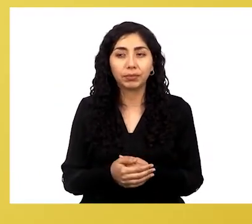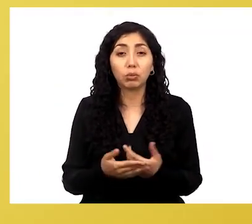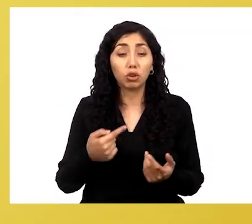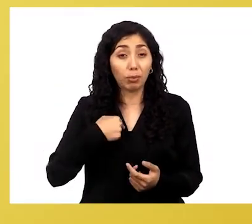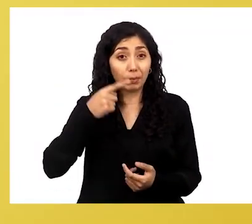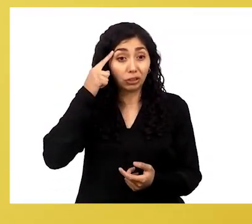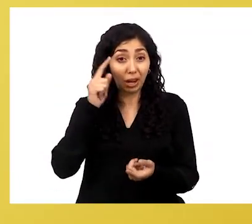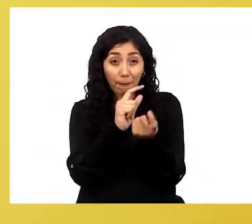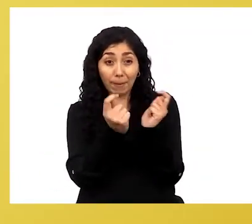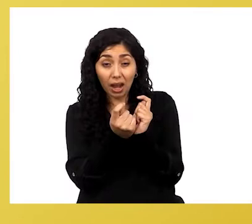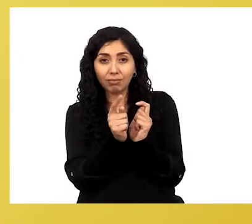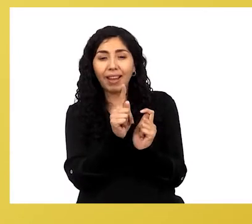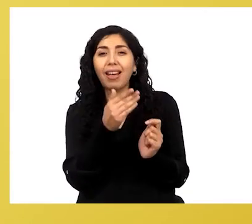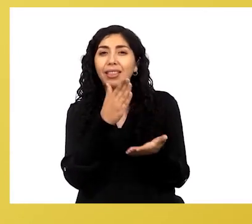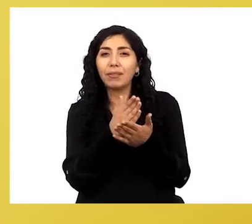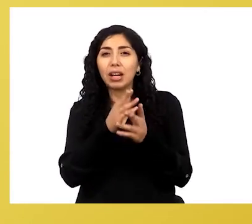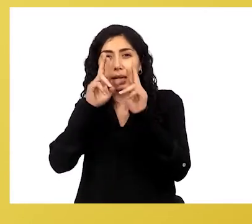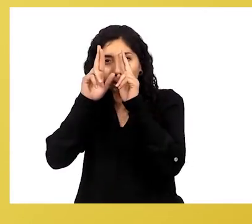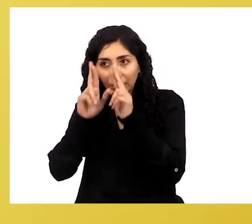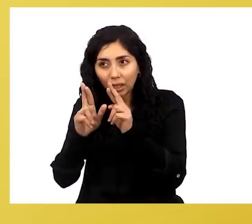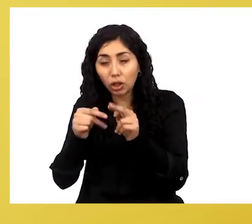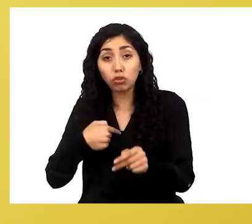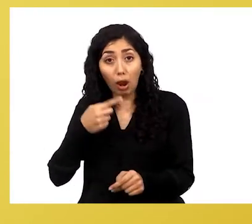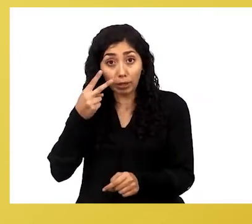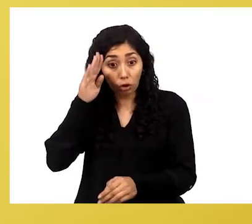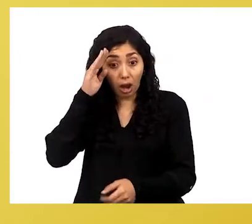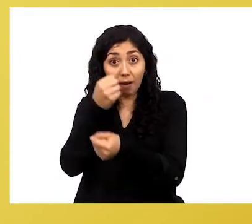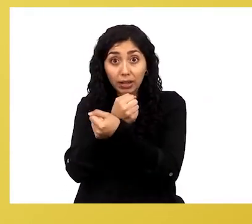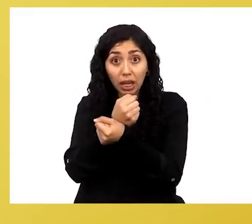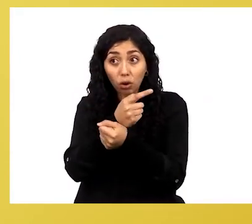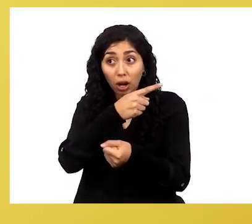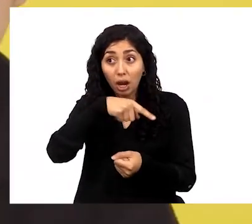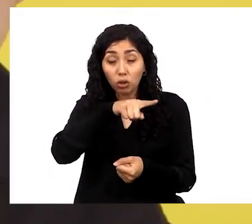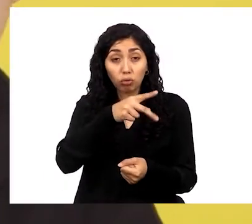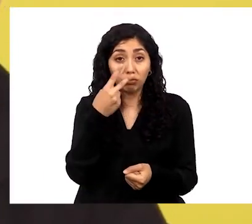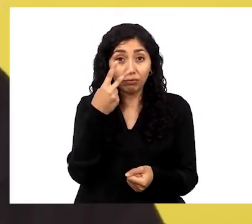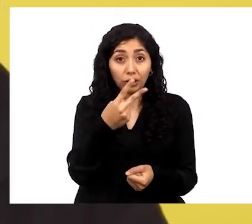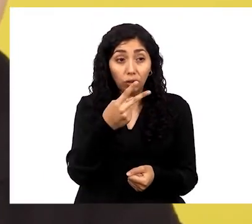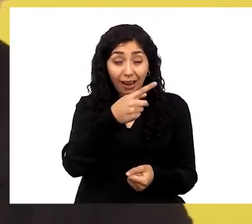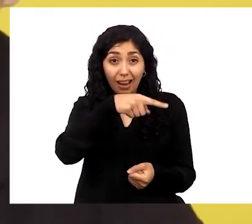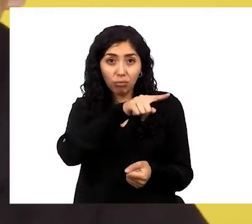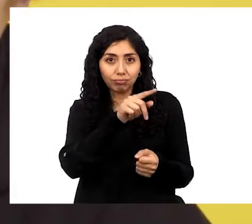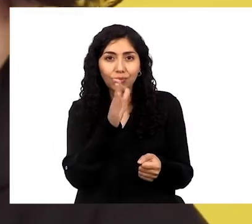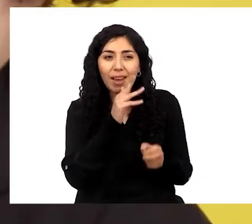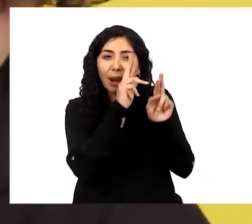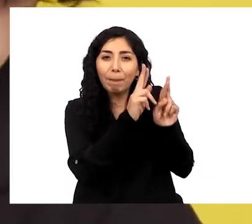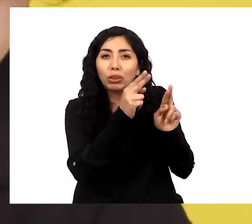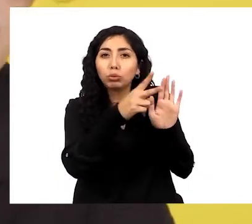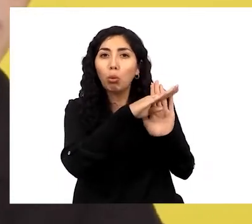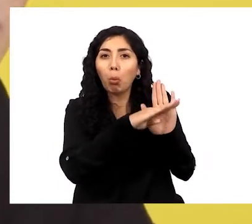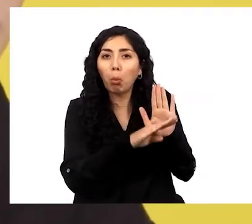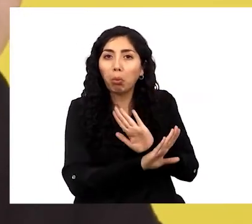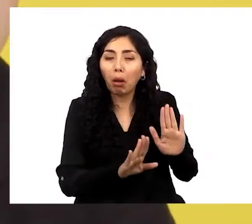cambiar, yo creo que deberían respetar, porque yo he visto ciertos protocolos de los carabineros que he visto que ni siquiera ellos mismos